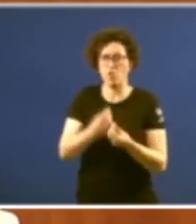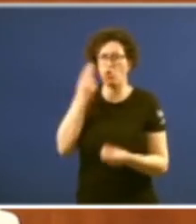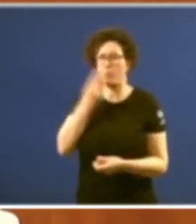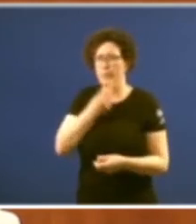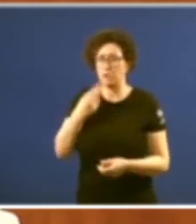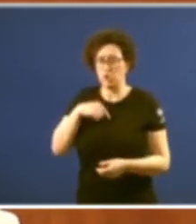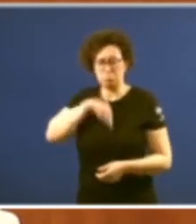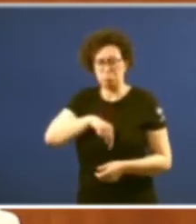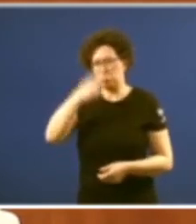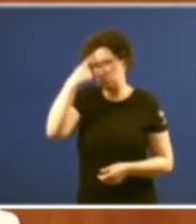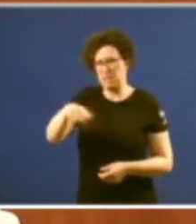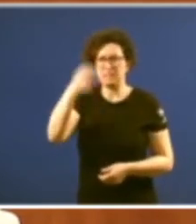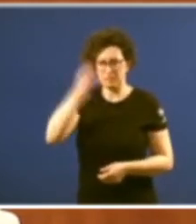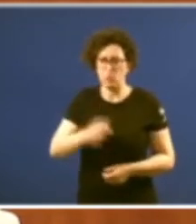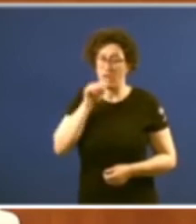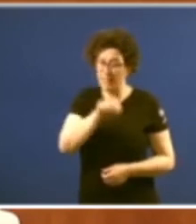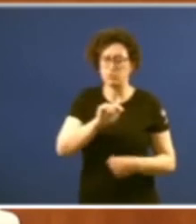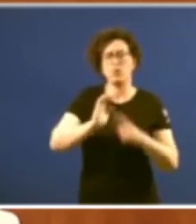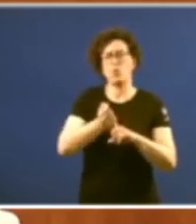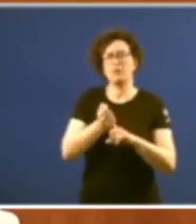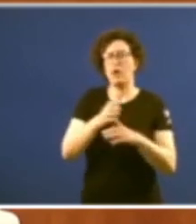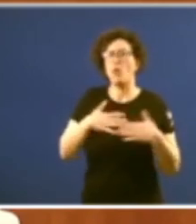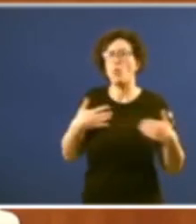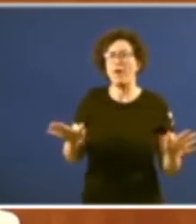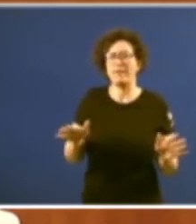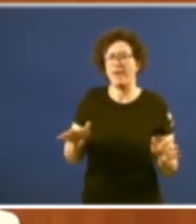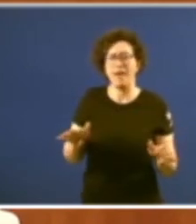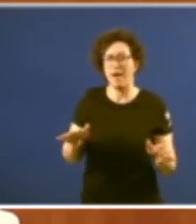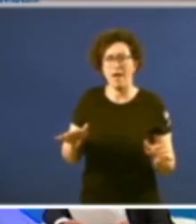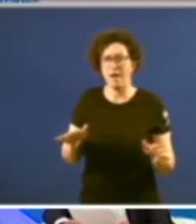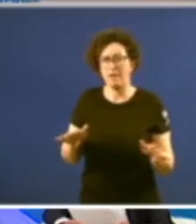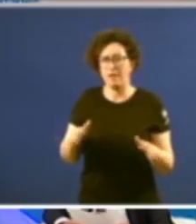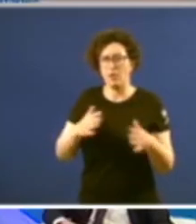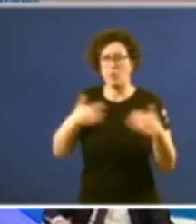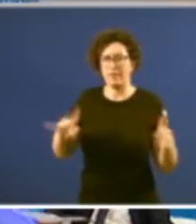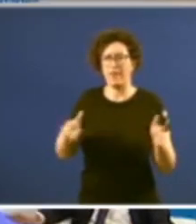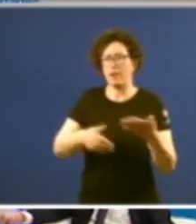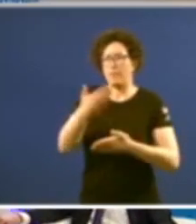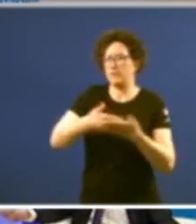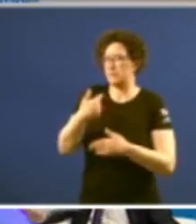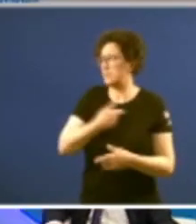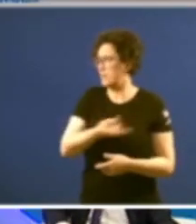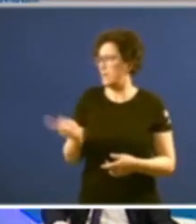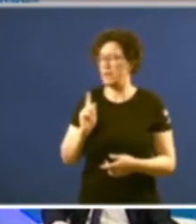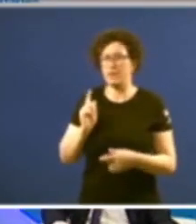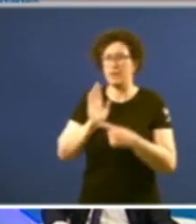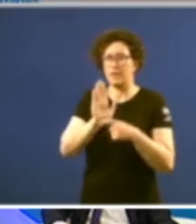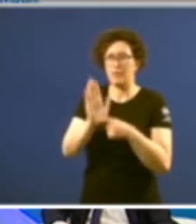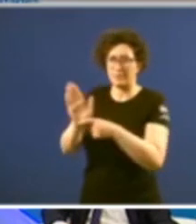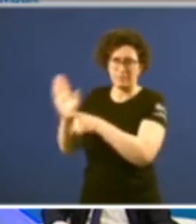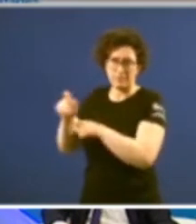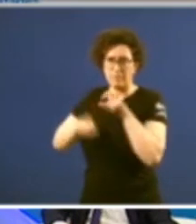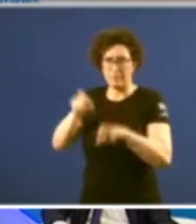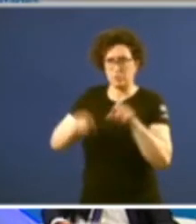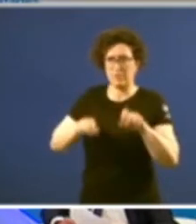estou convencido que é iso que van a topar en calquira dos diarios que temos honor de representar os que estamos